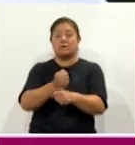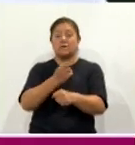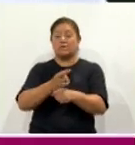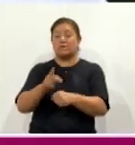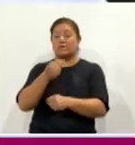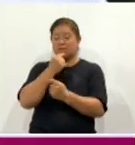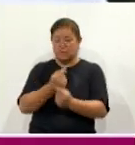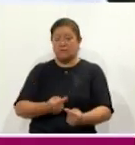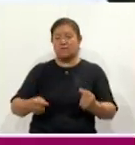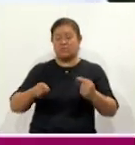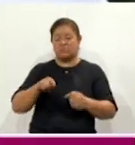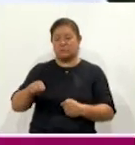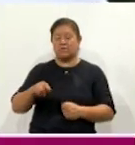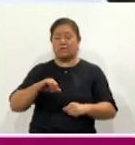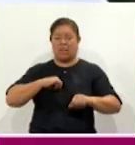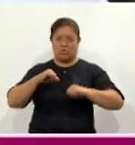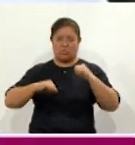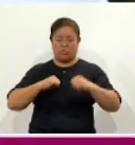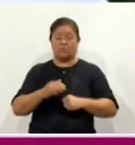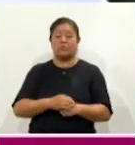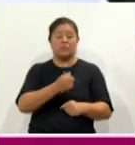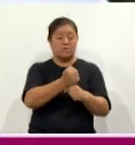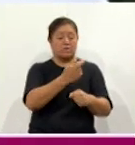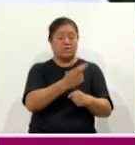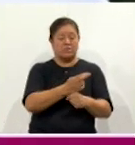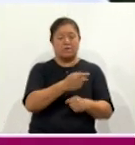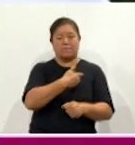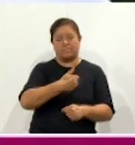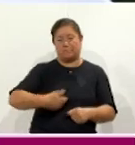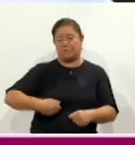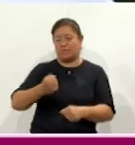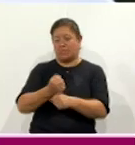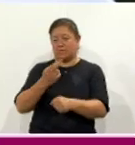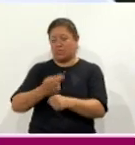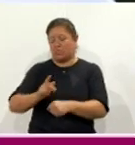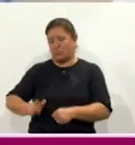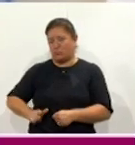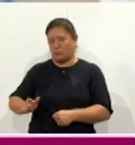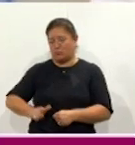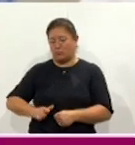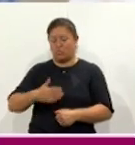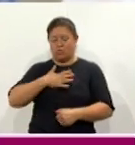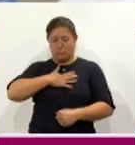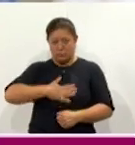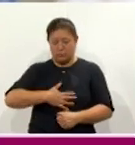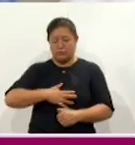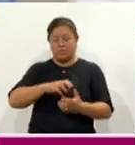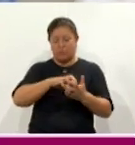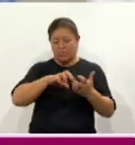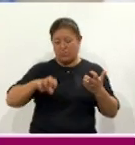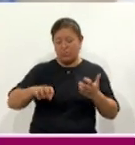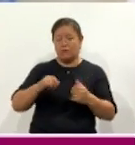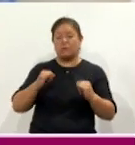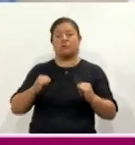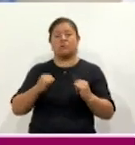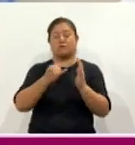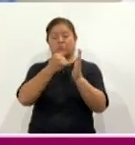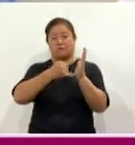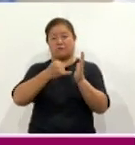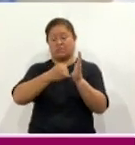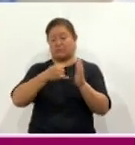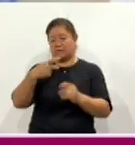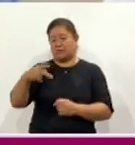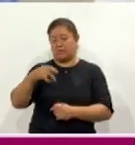la Secretaría de la Presidencia, la Secretaría de Gobernación, Justicia y Descentralización y el Instituto Nacional de Estadísticas,